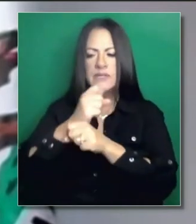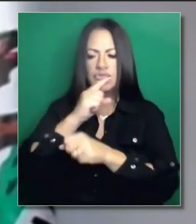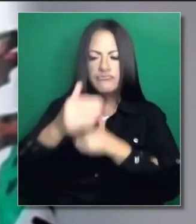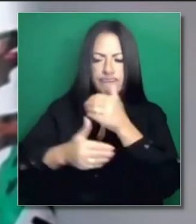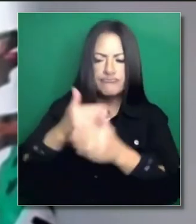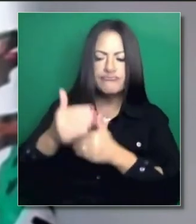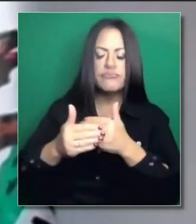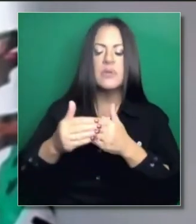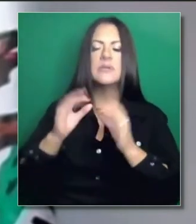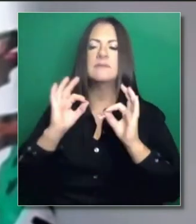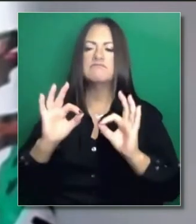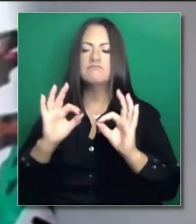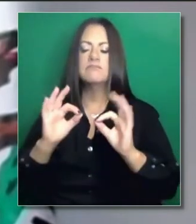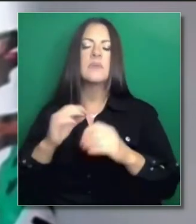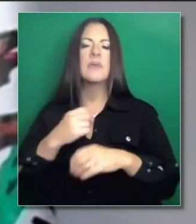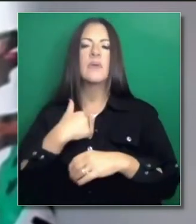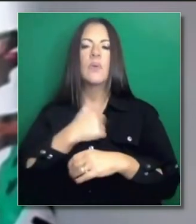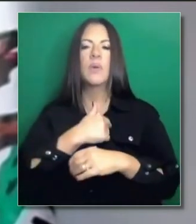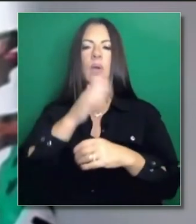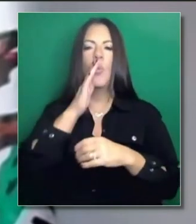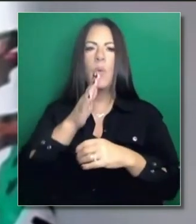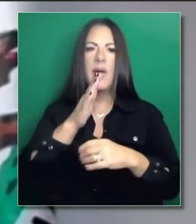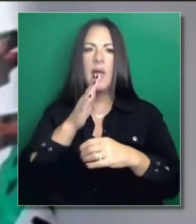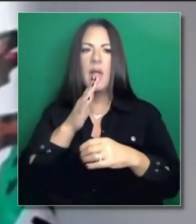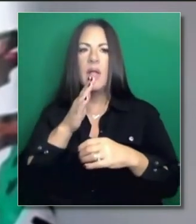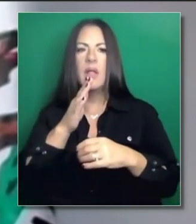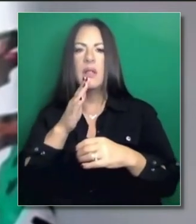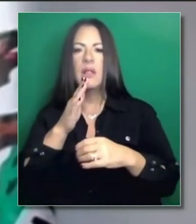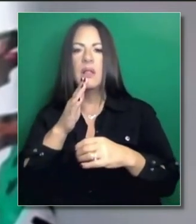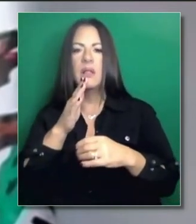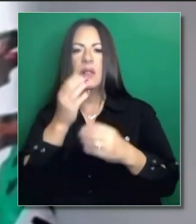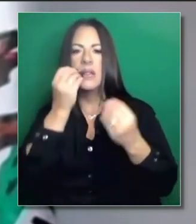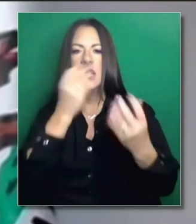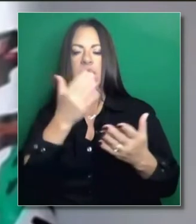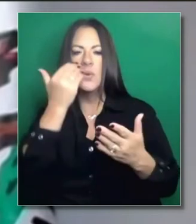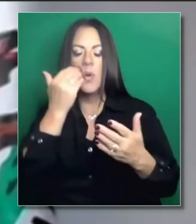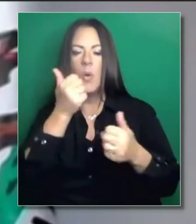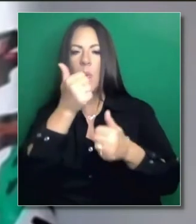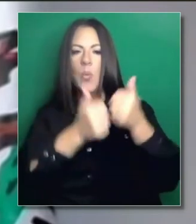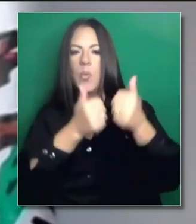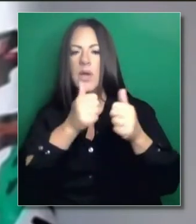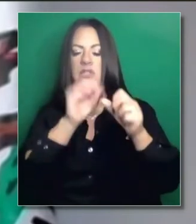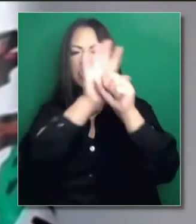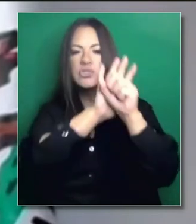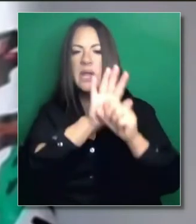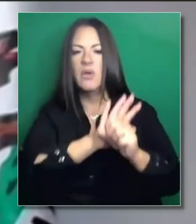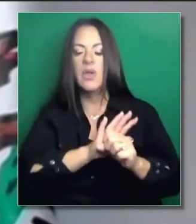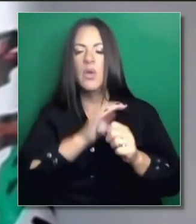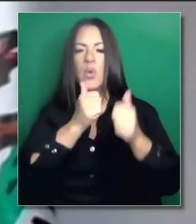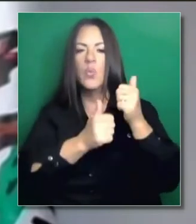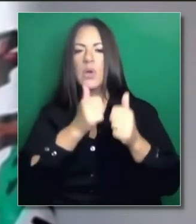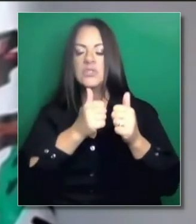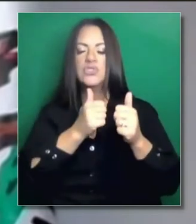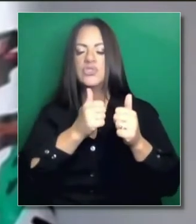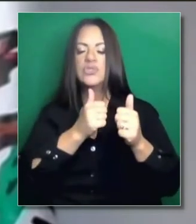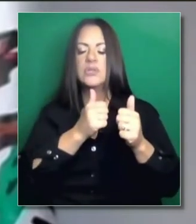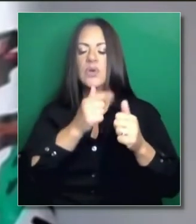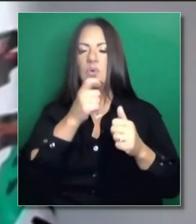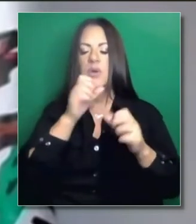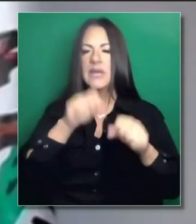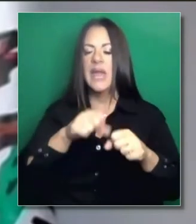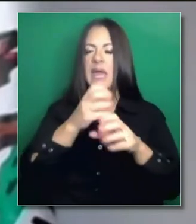trabajo que hemos hecho liberalizando la vacuna para que la gente pueda recibirla pronto, lo que sucede